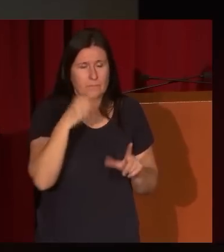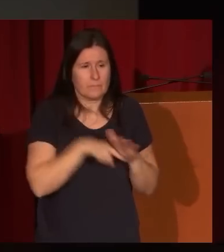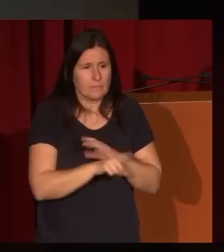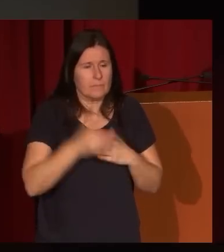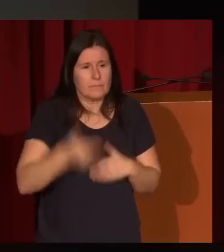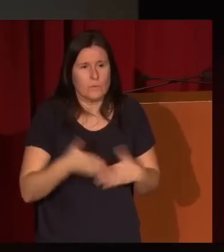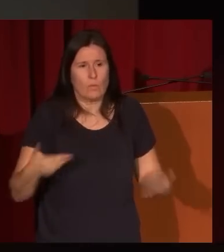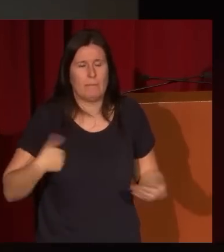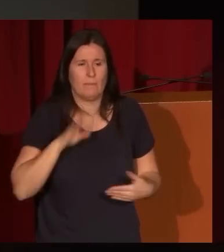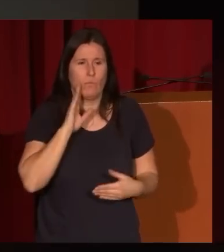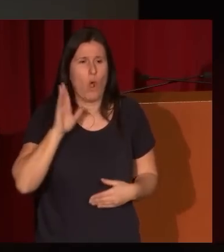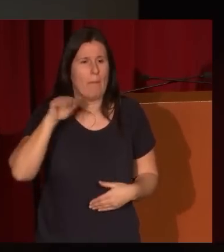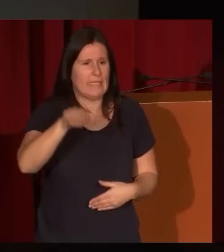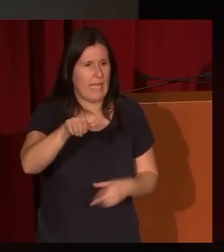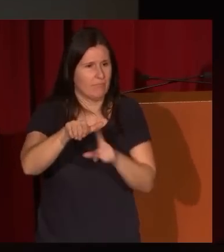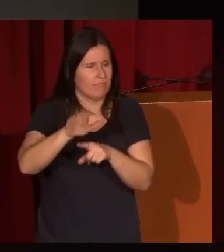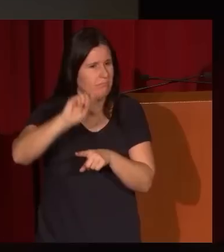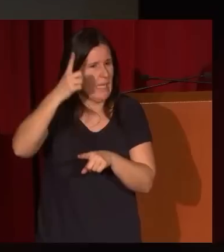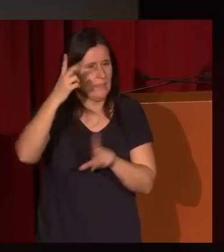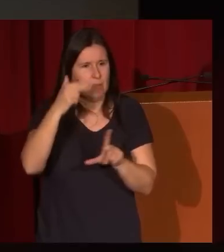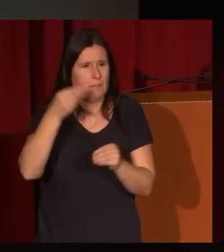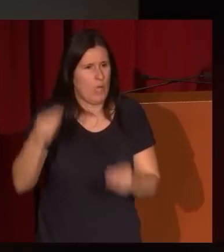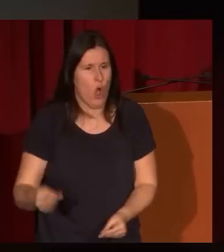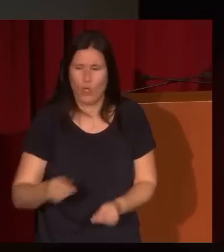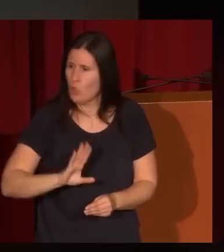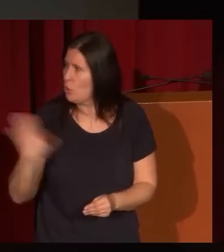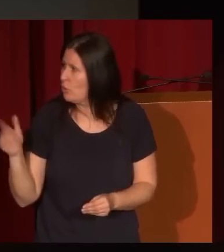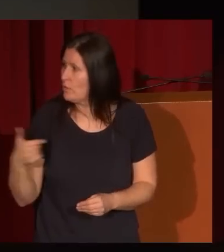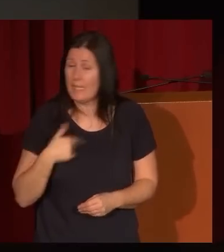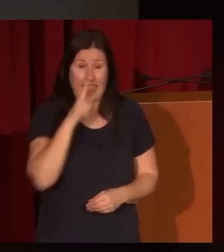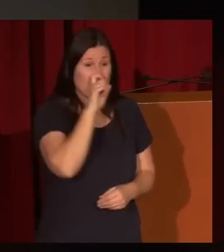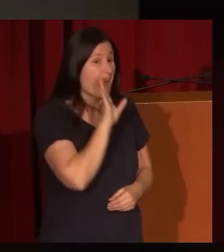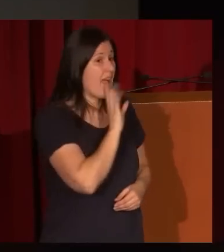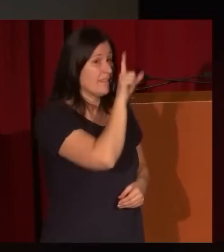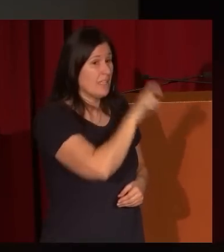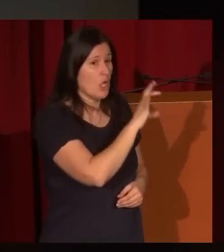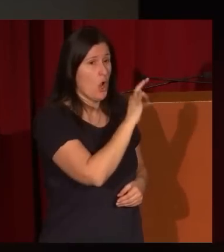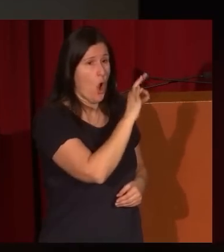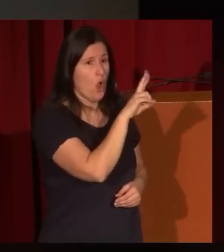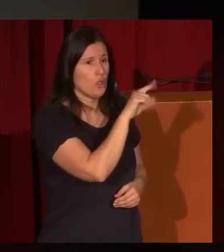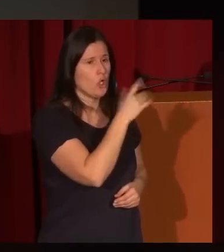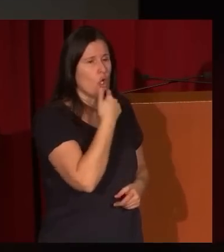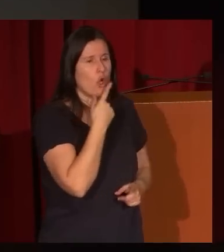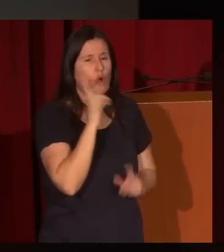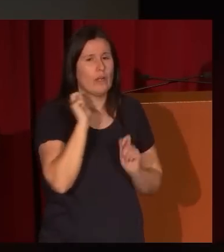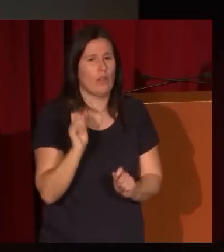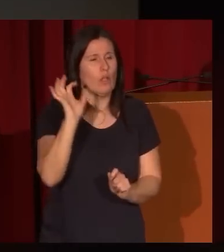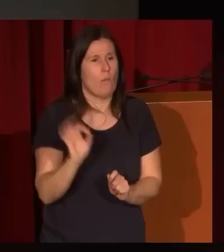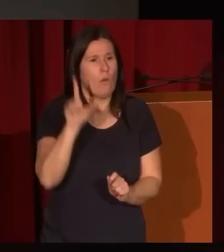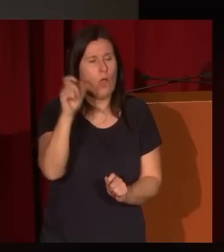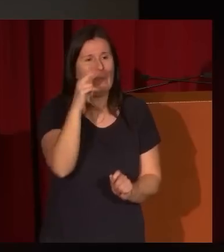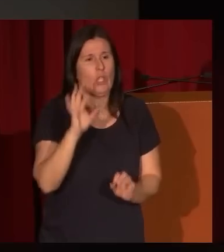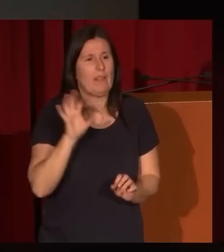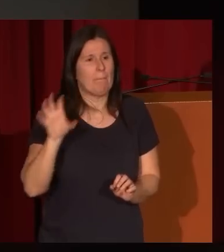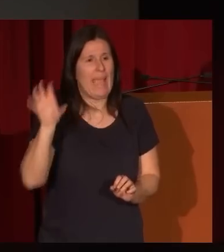es el paisaje recuerden como Eugenio Lucas perdón Osorio lo define como paisista o pintor de